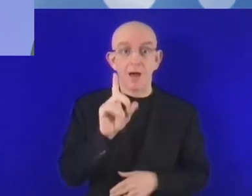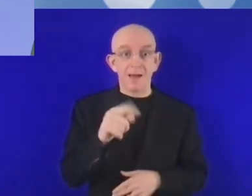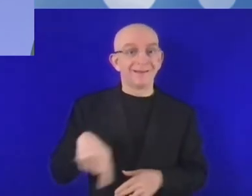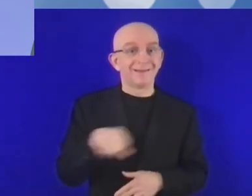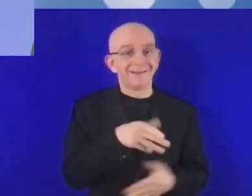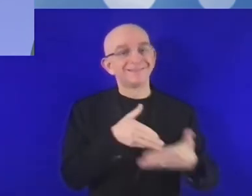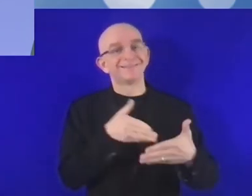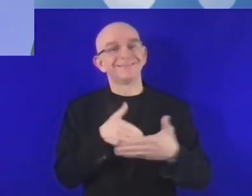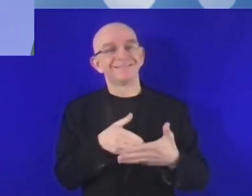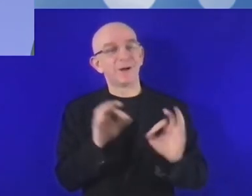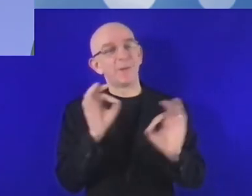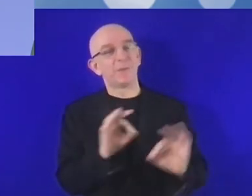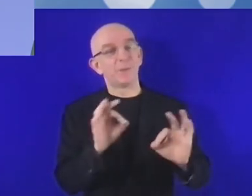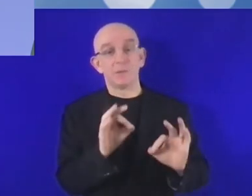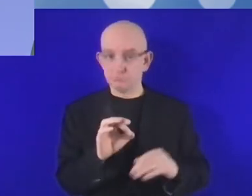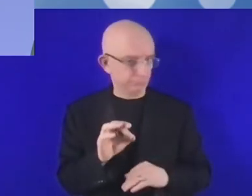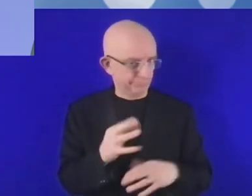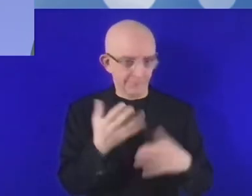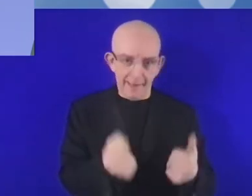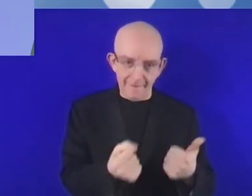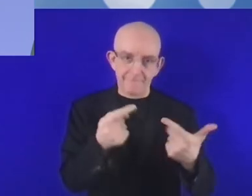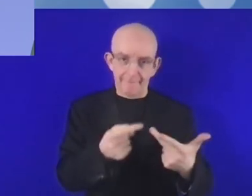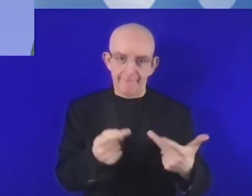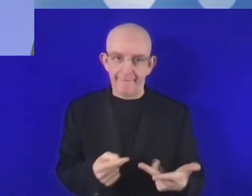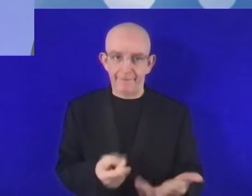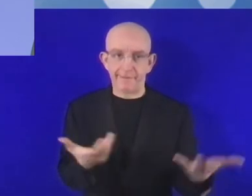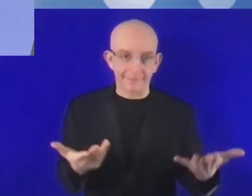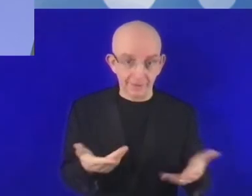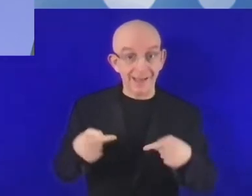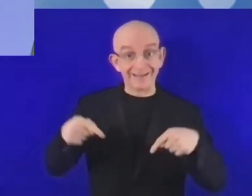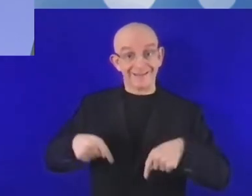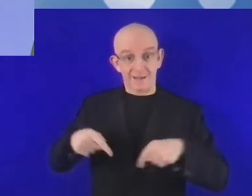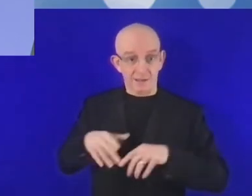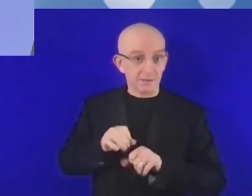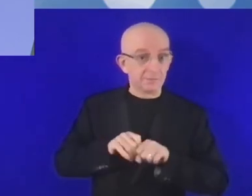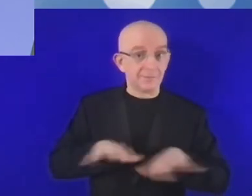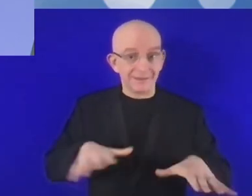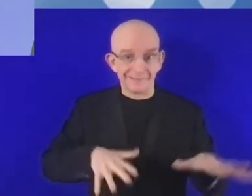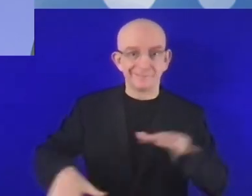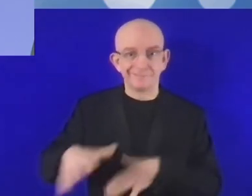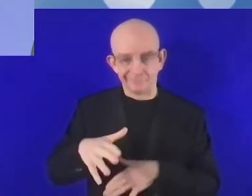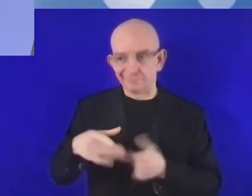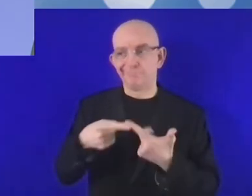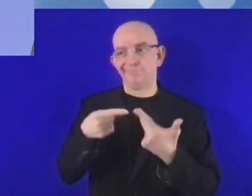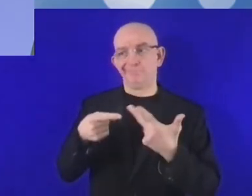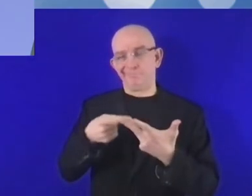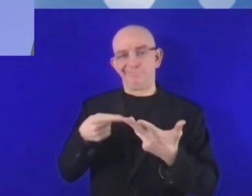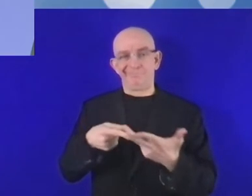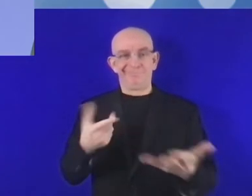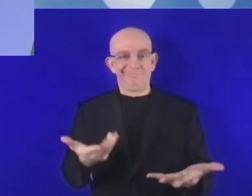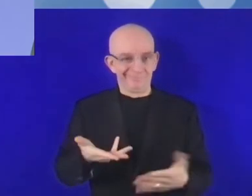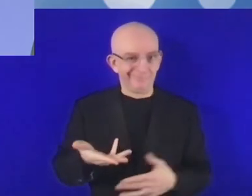del COVID-19 ha subrayado o nos ha puesto de